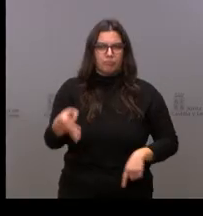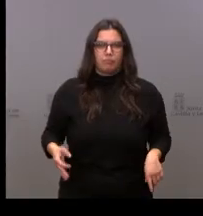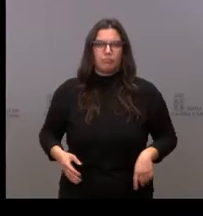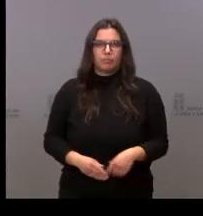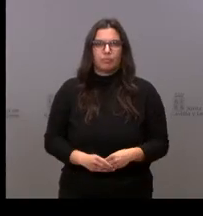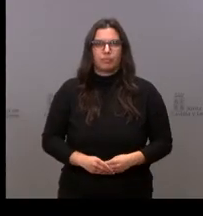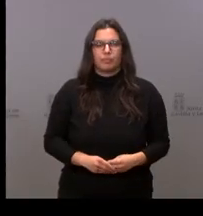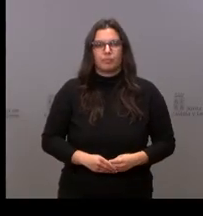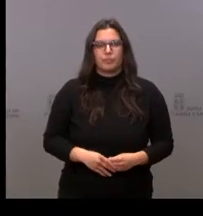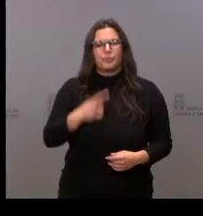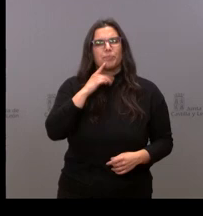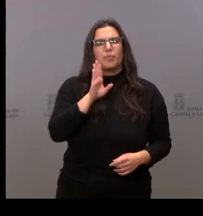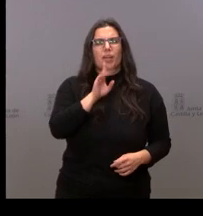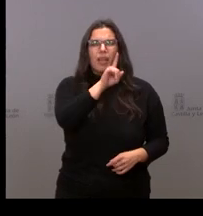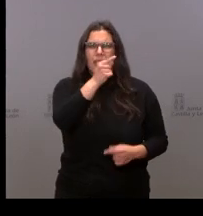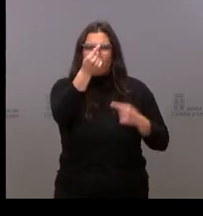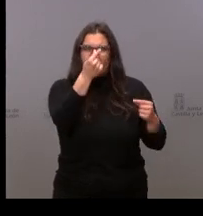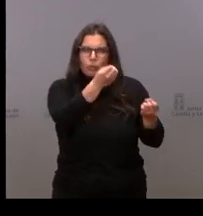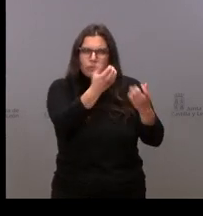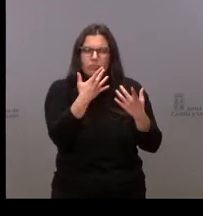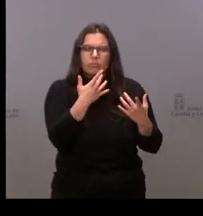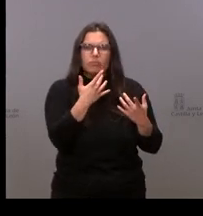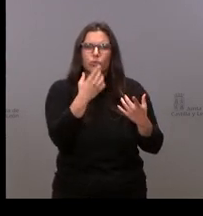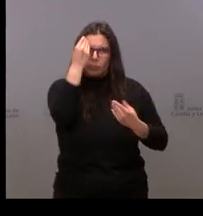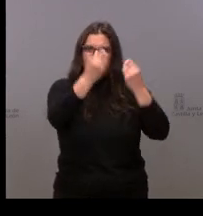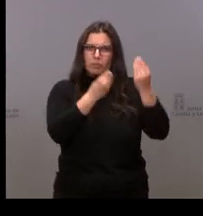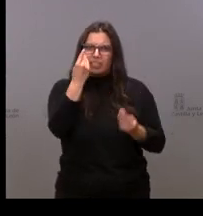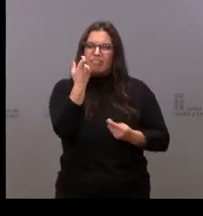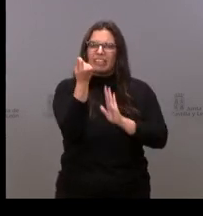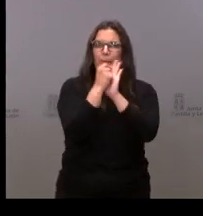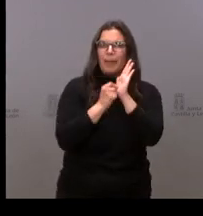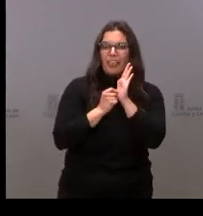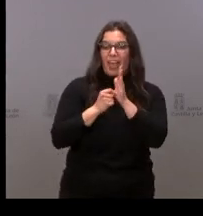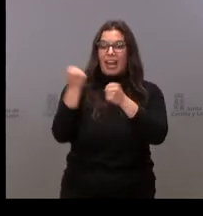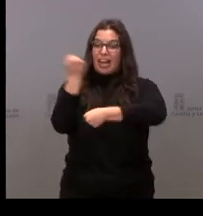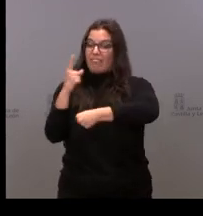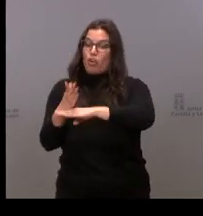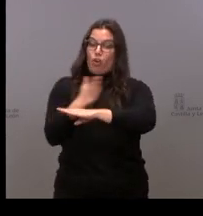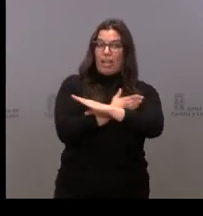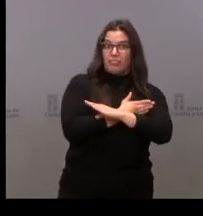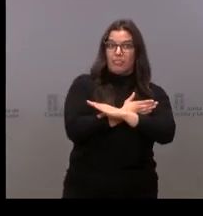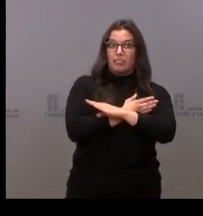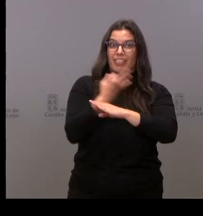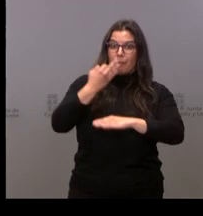Los datos que acaba de decir. Piensa que hay adoptar medidas antes de que llegue la Navidad. O sea, a